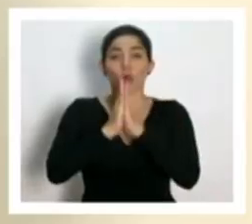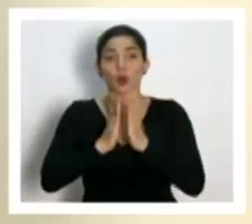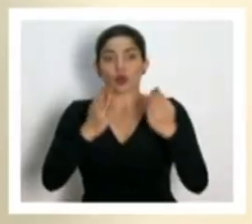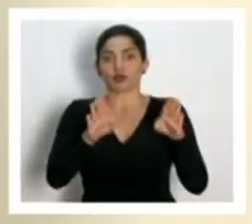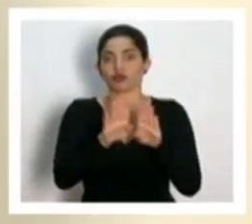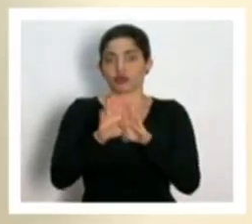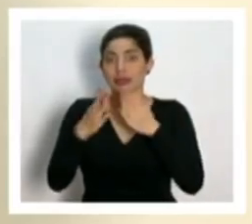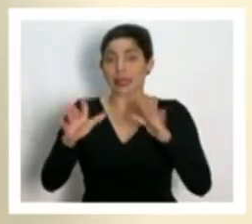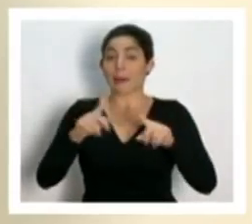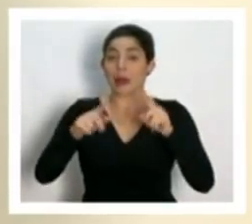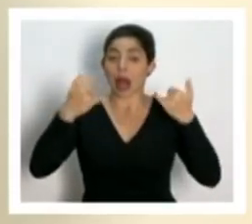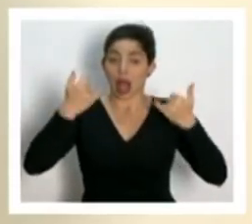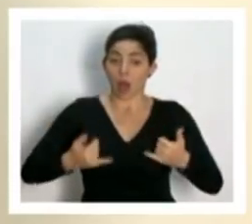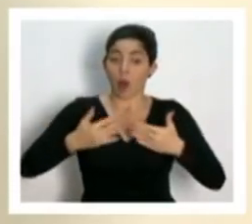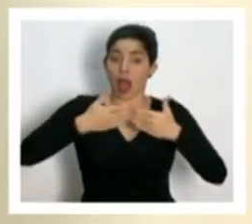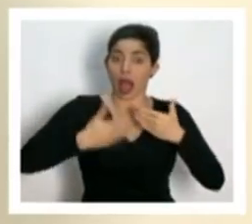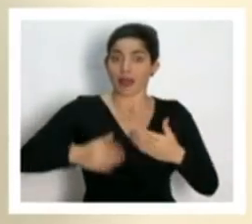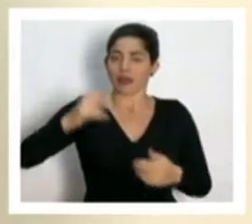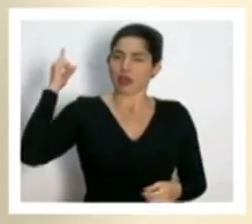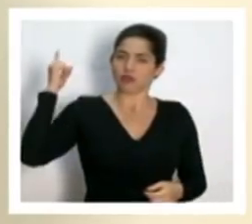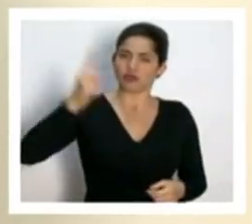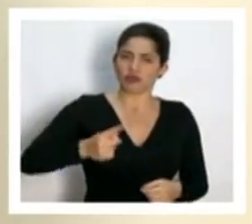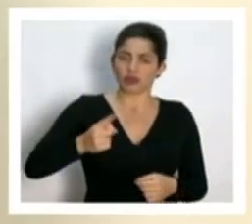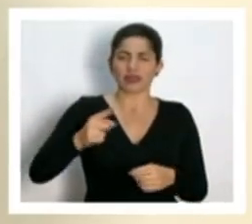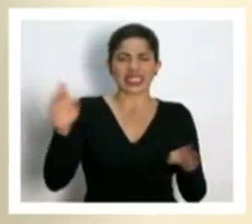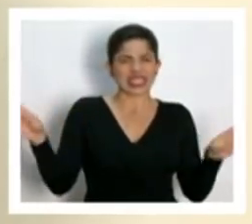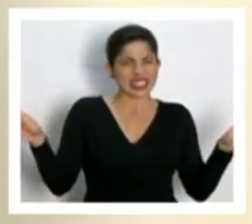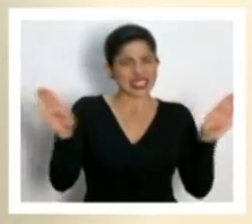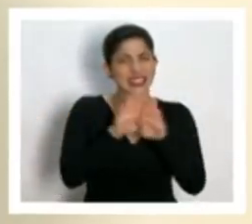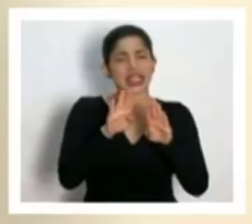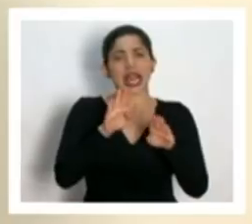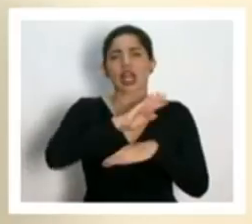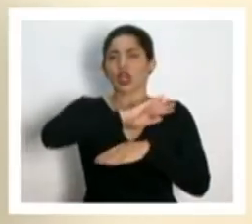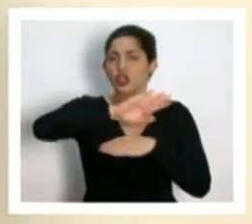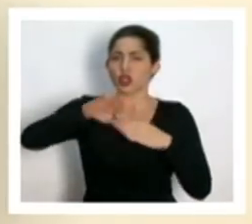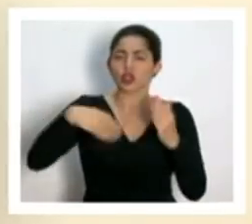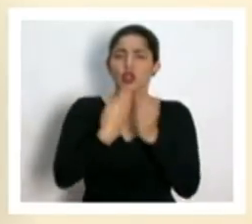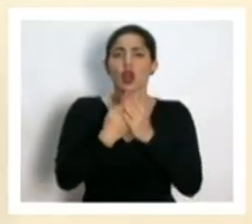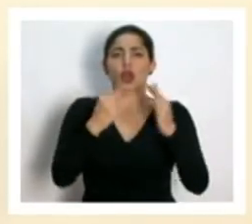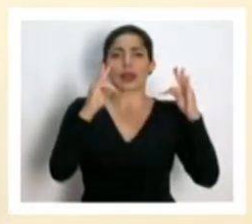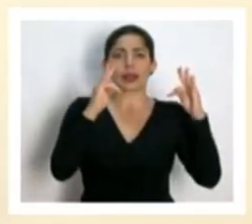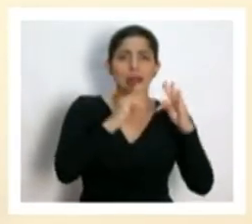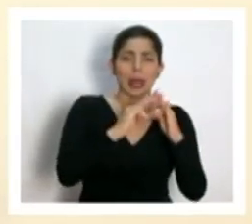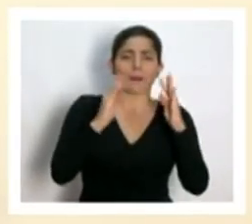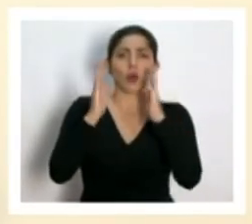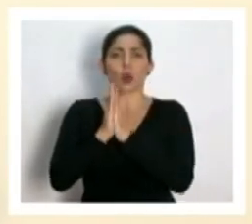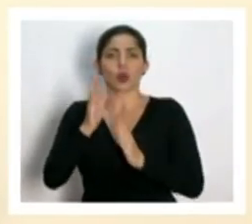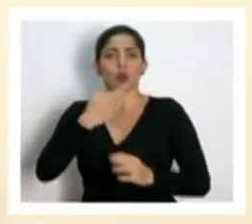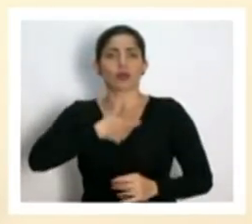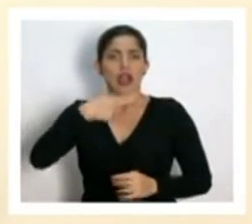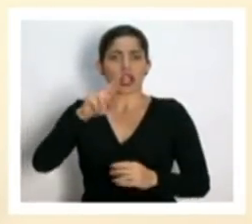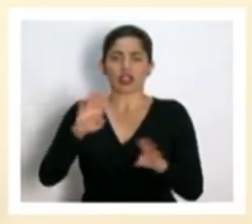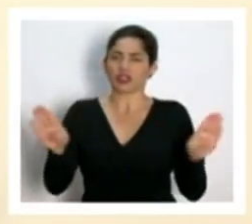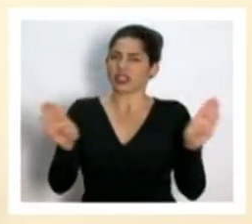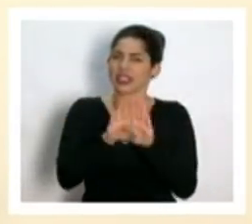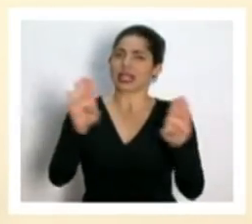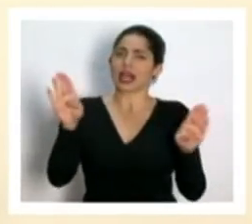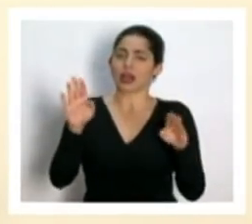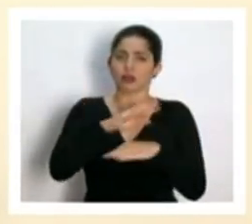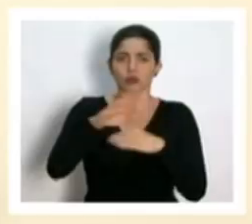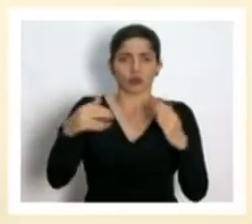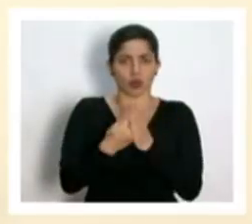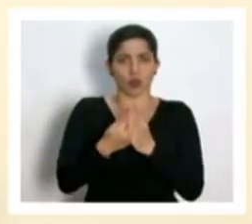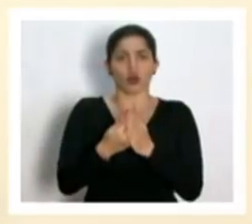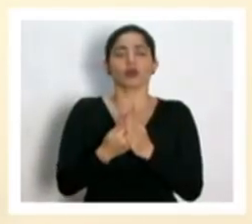A partir de ahora procedemos al cierre obligatorio de templos y cultos religiosos. Reitero,